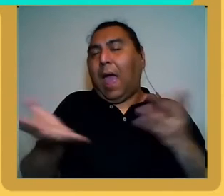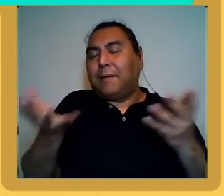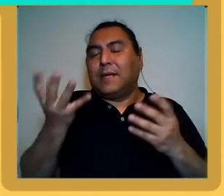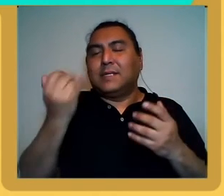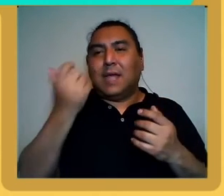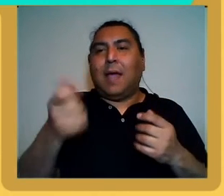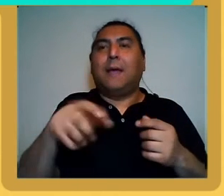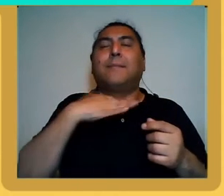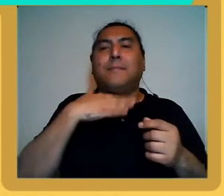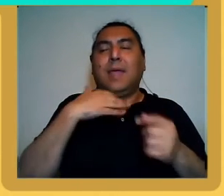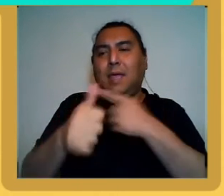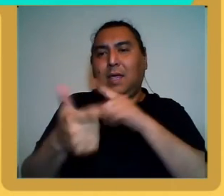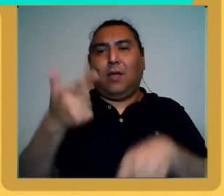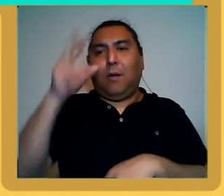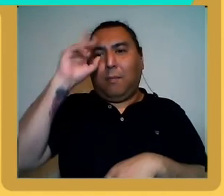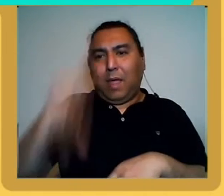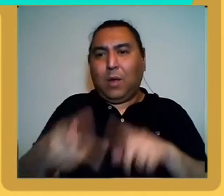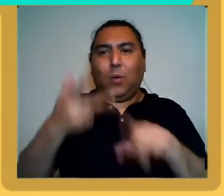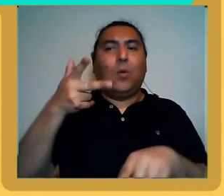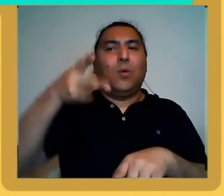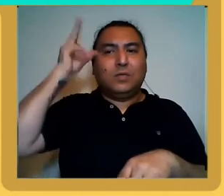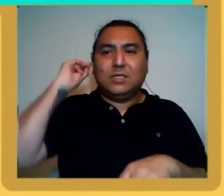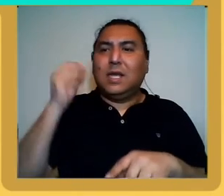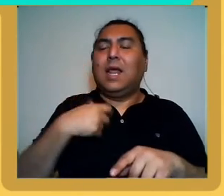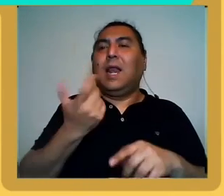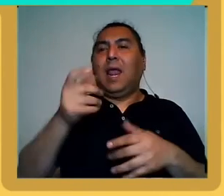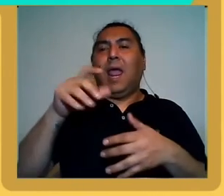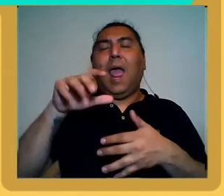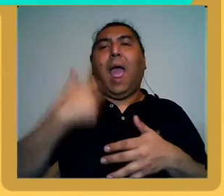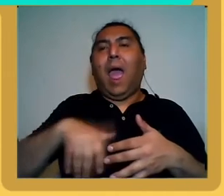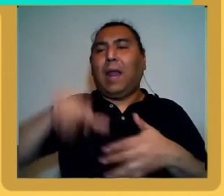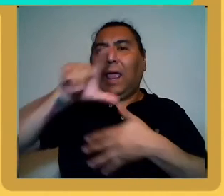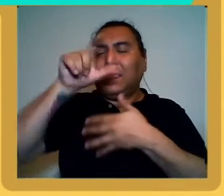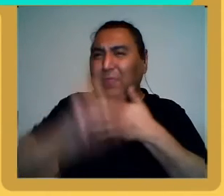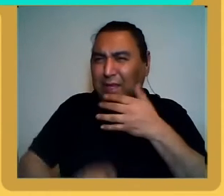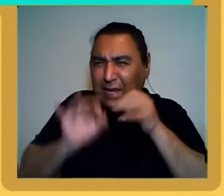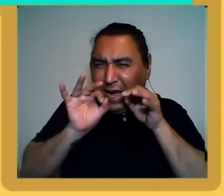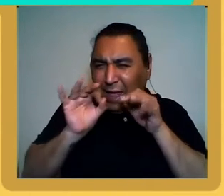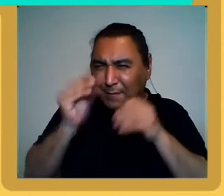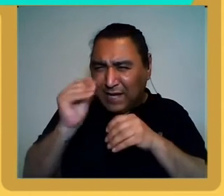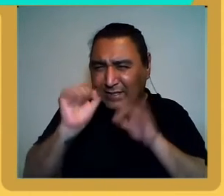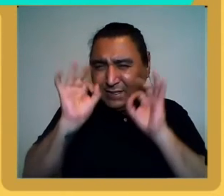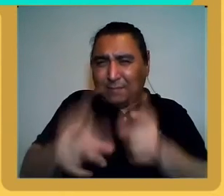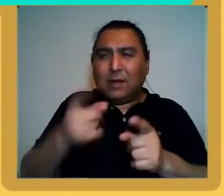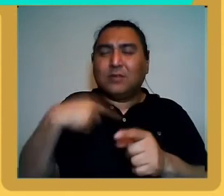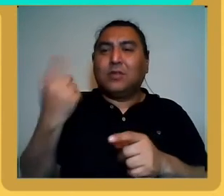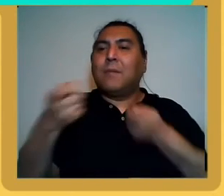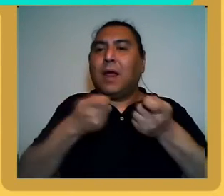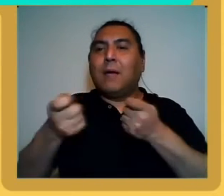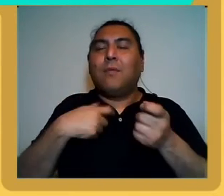Perú, Chile, todo el cono sur, Argentina y Brasil, operamos industrialmente y